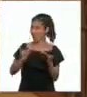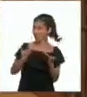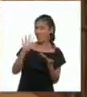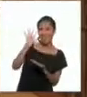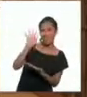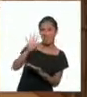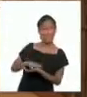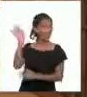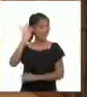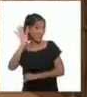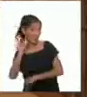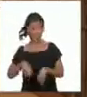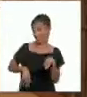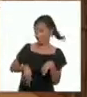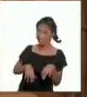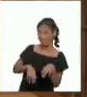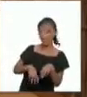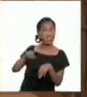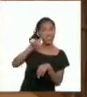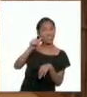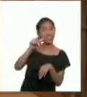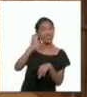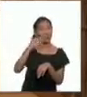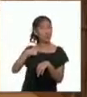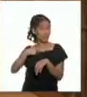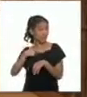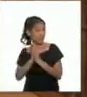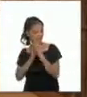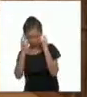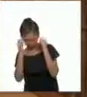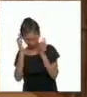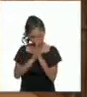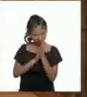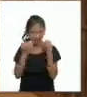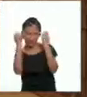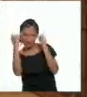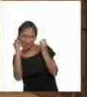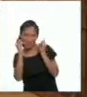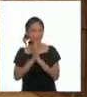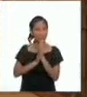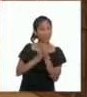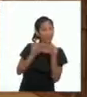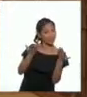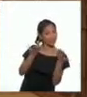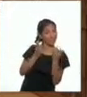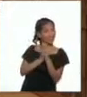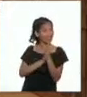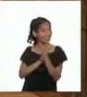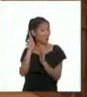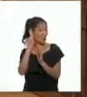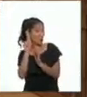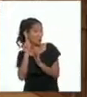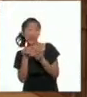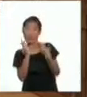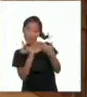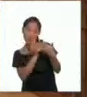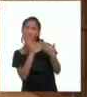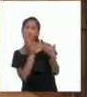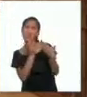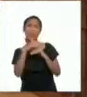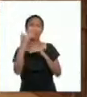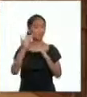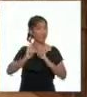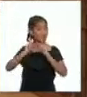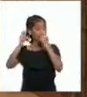hola hola a lalo y a mí se nos ha ocurrido una gran idea qué tal si hacemos un lindo mural para